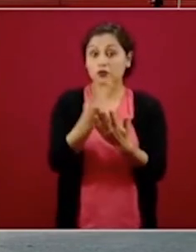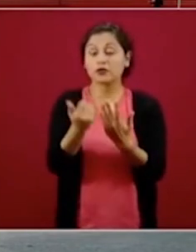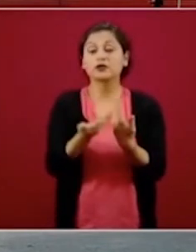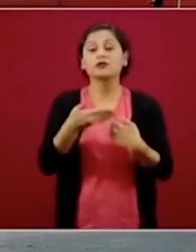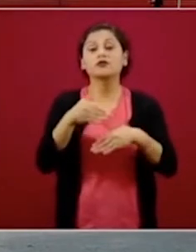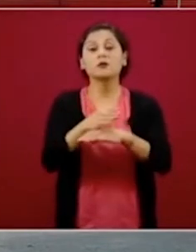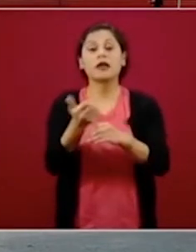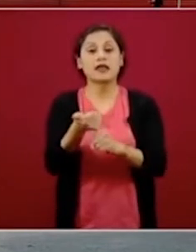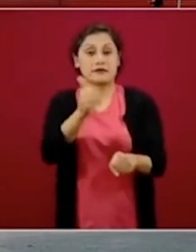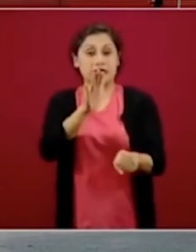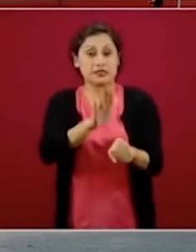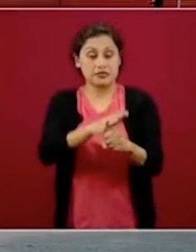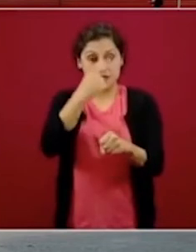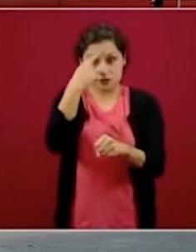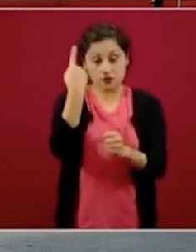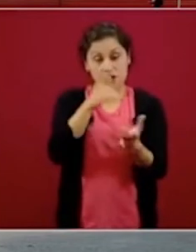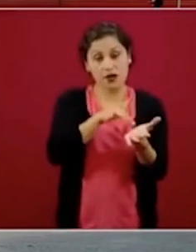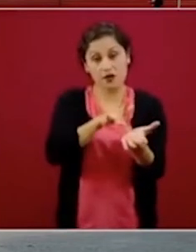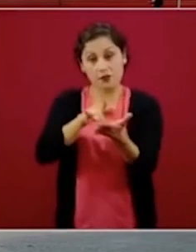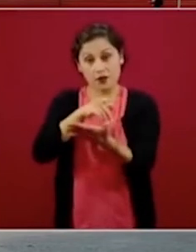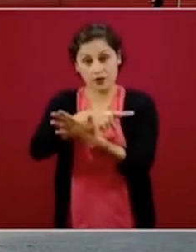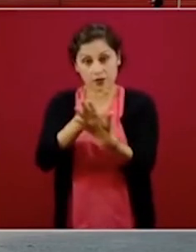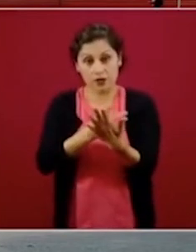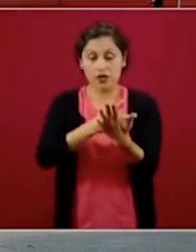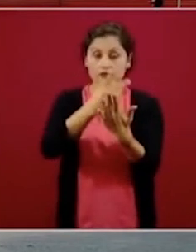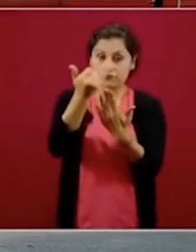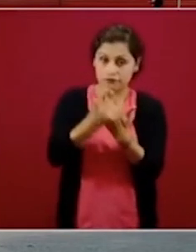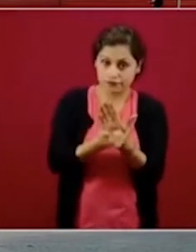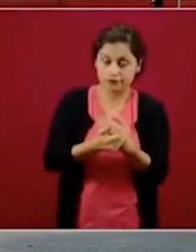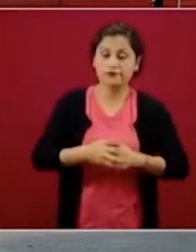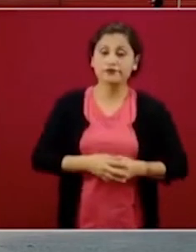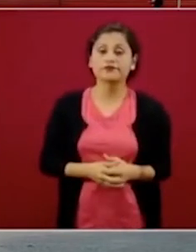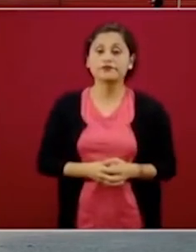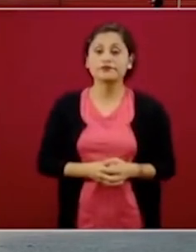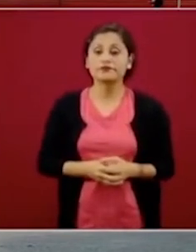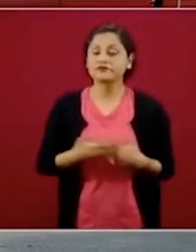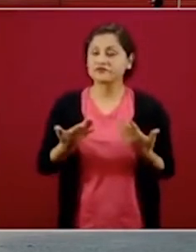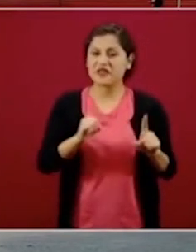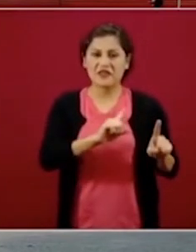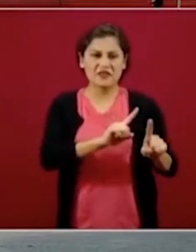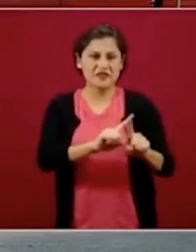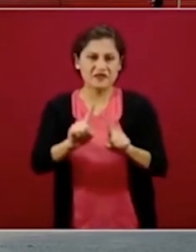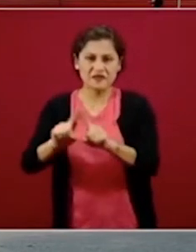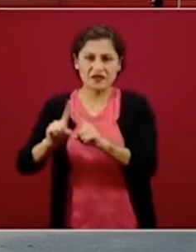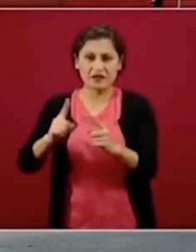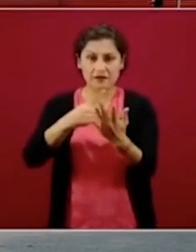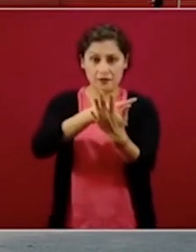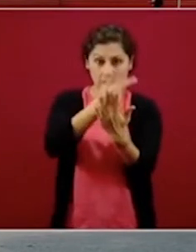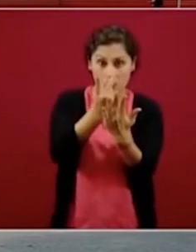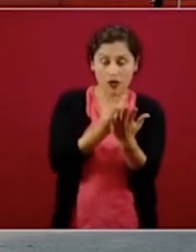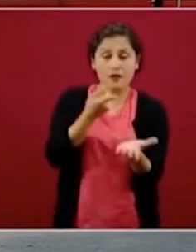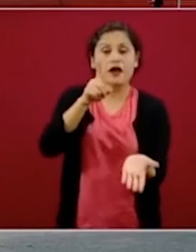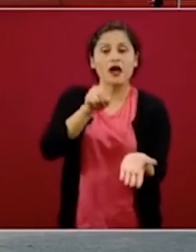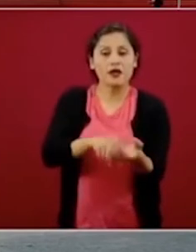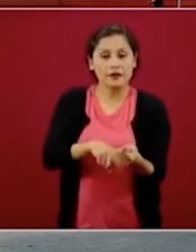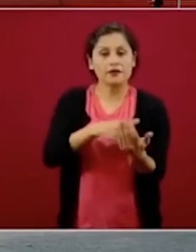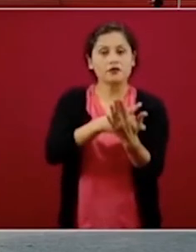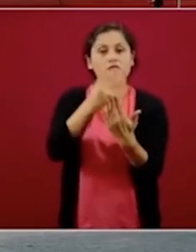el proyecto en sí tiene que ver con muchos subproyectos que si no están estos